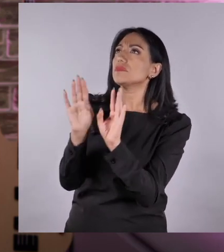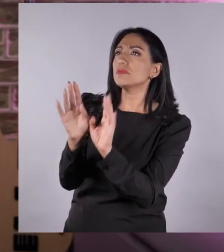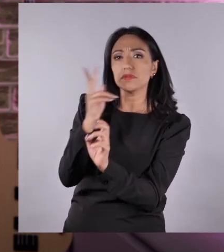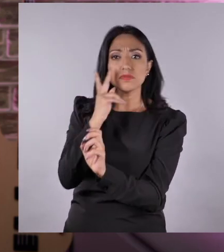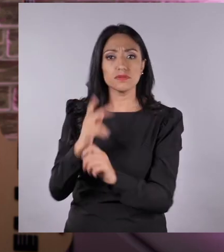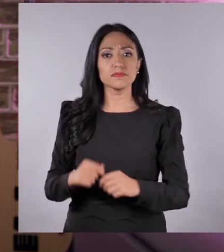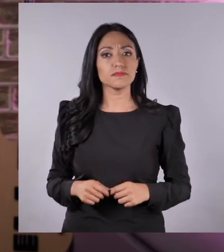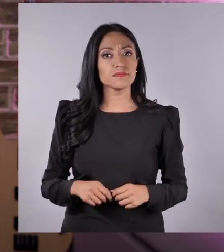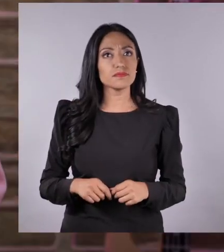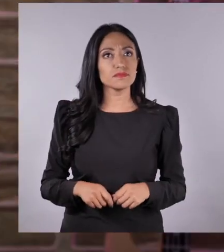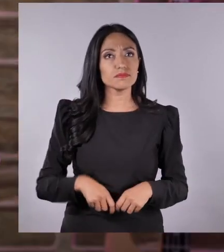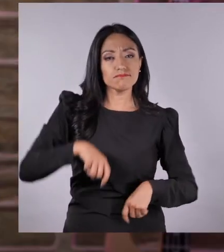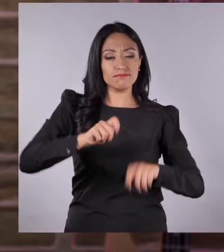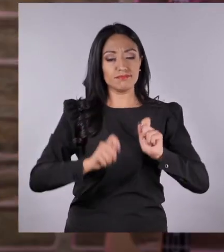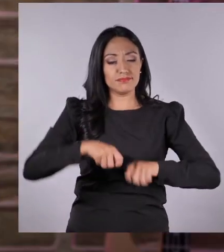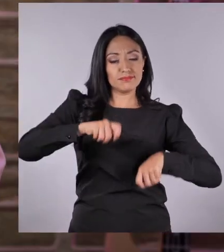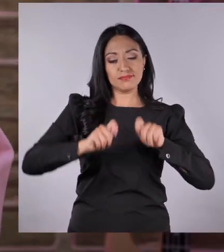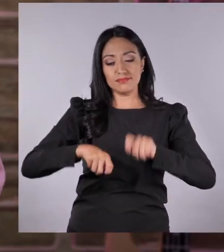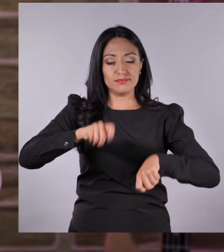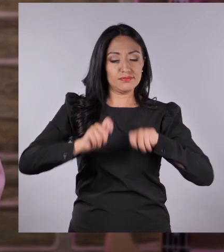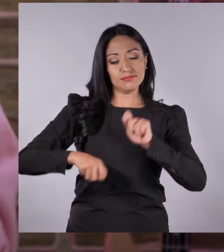Claro que sí. Escuchen esto.